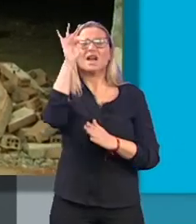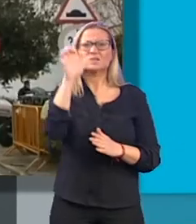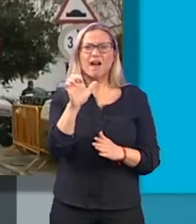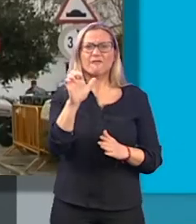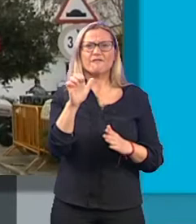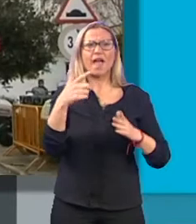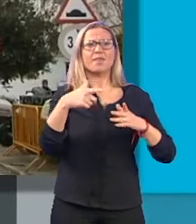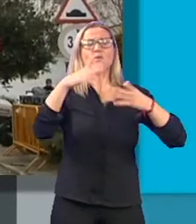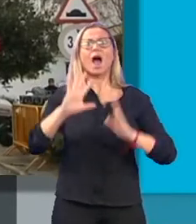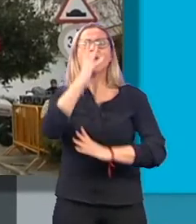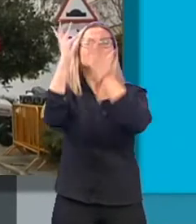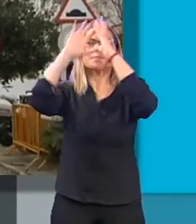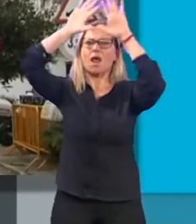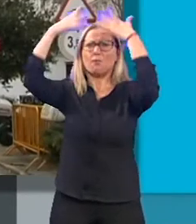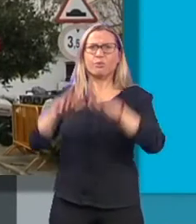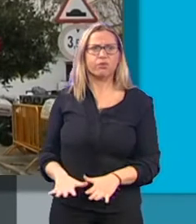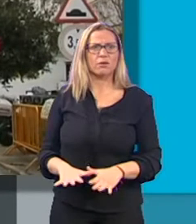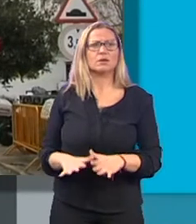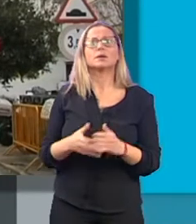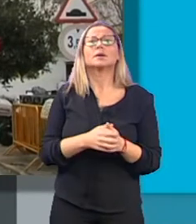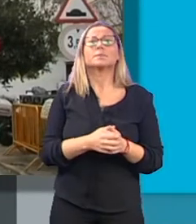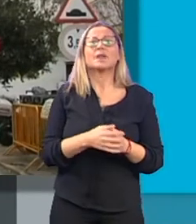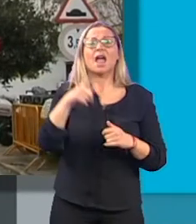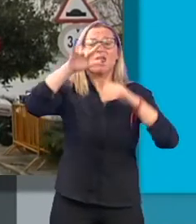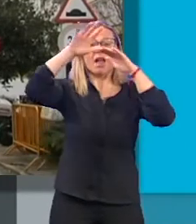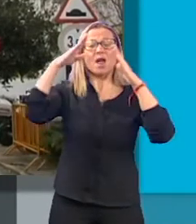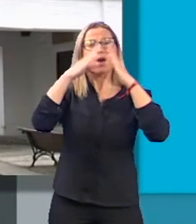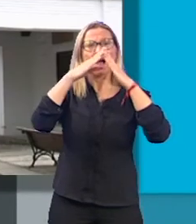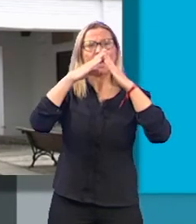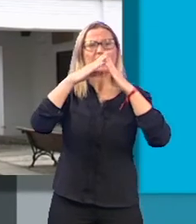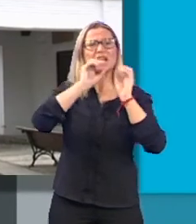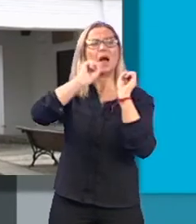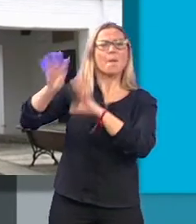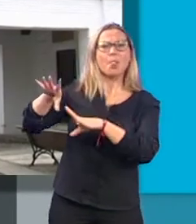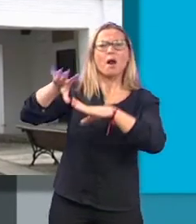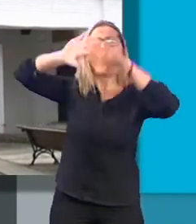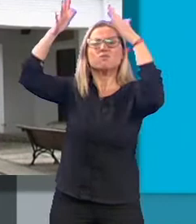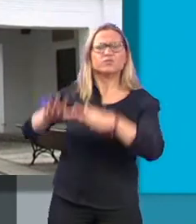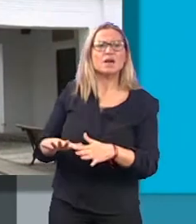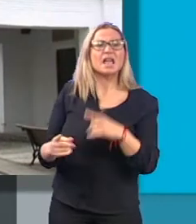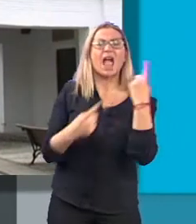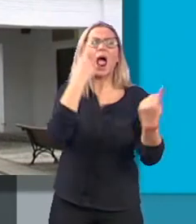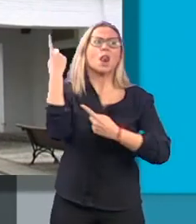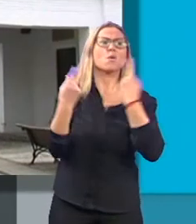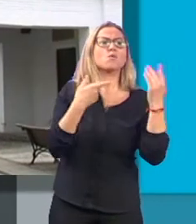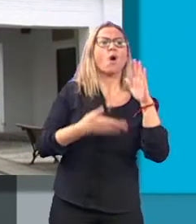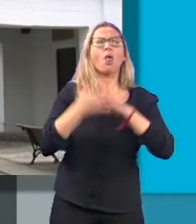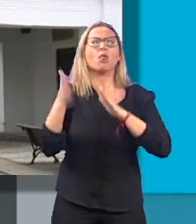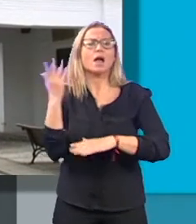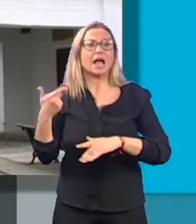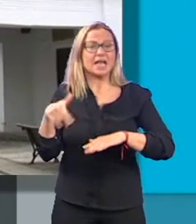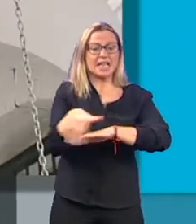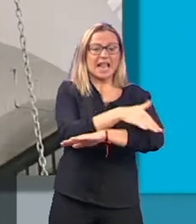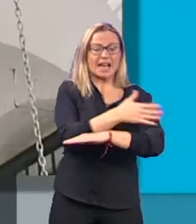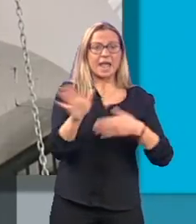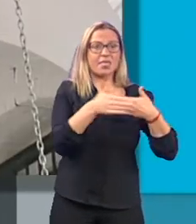caída de parte de una chimenea en la calle Rosa de Luxemburgo, el derrumbe de una vivienda abandonada en la calle Real, algunos desalojos y el cierre de algunas calles con